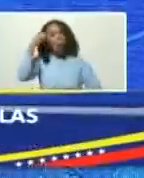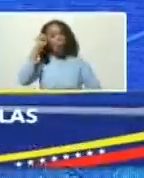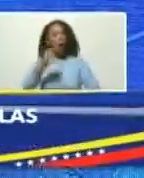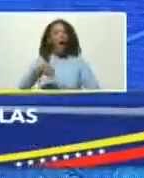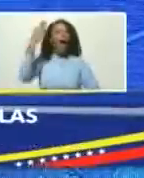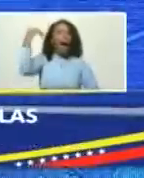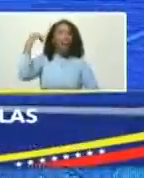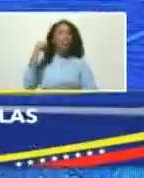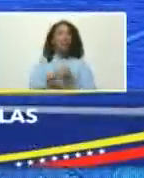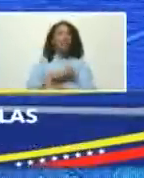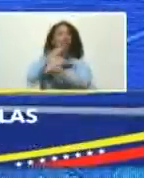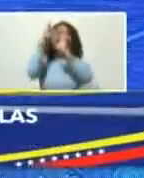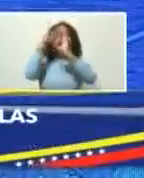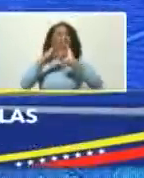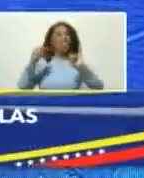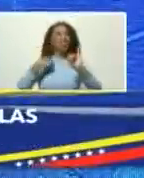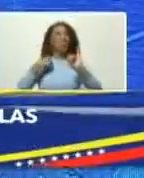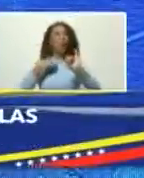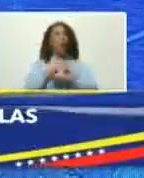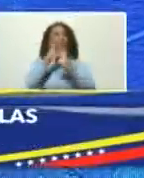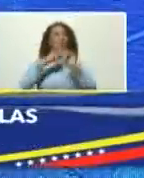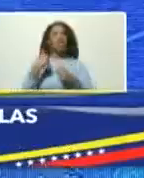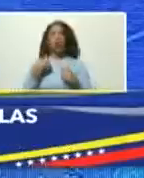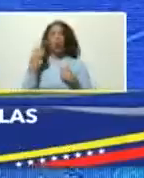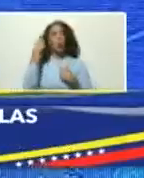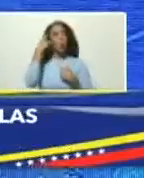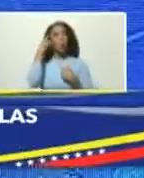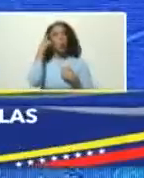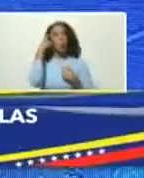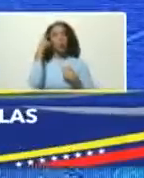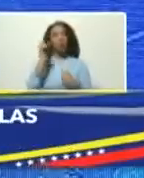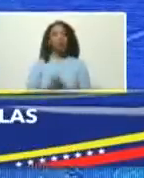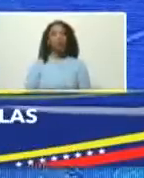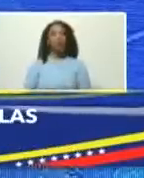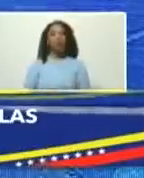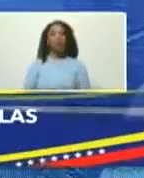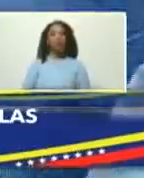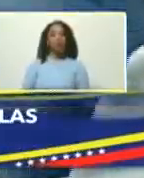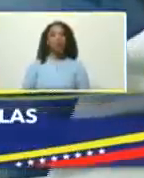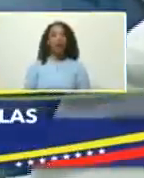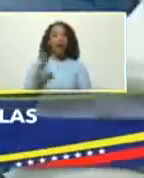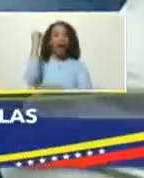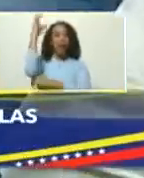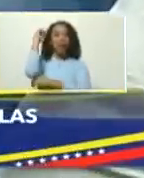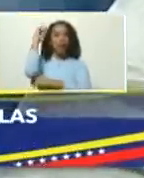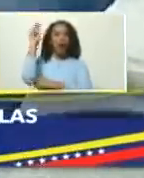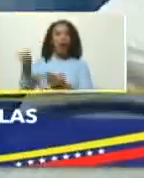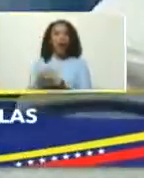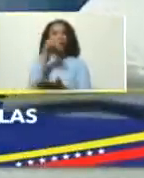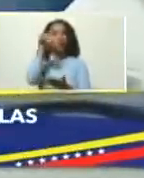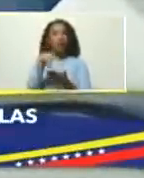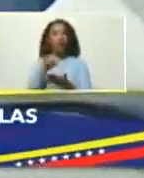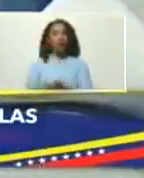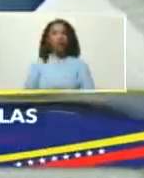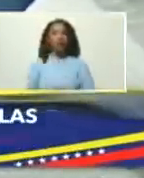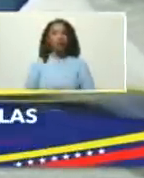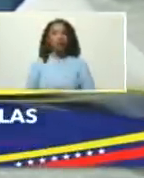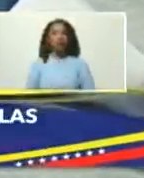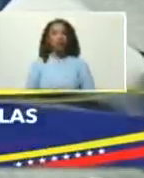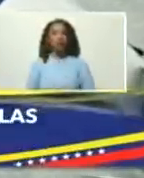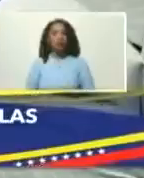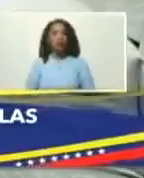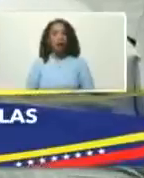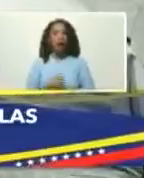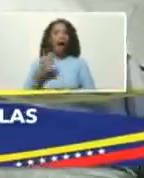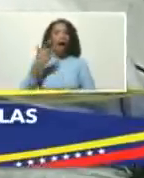felices cuando era feliz y no lo sabía. En la Asamblea Nacional, por